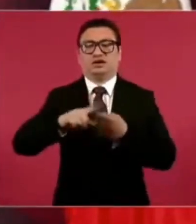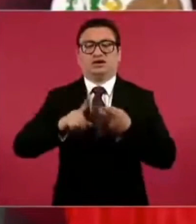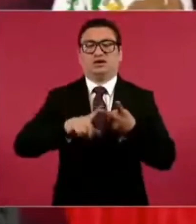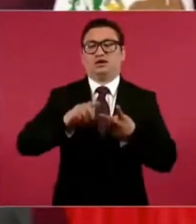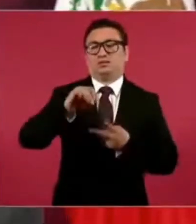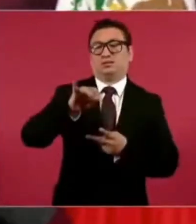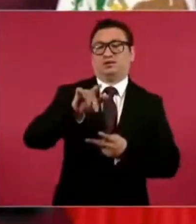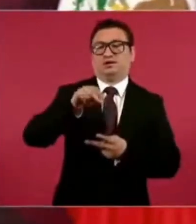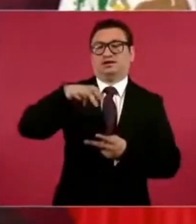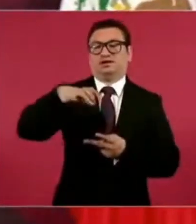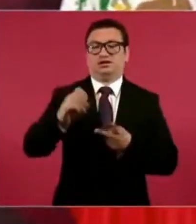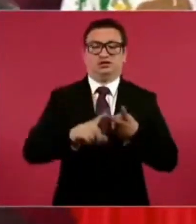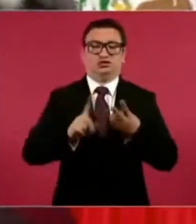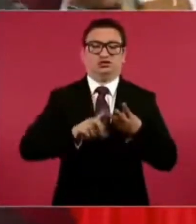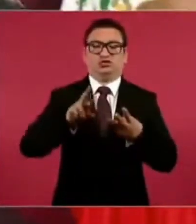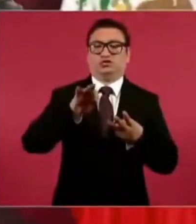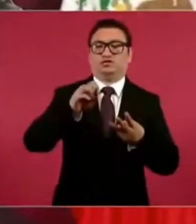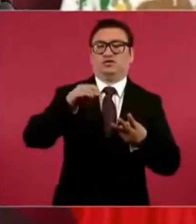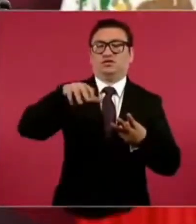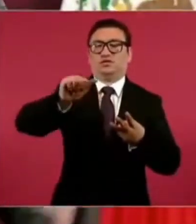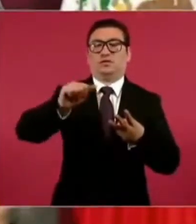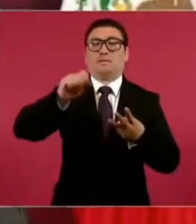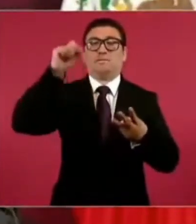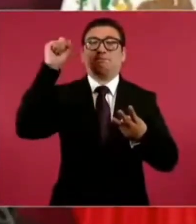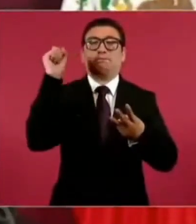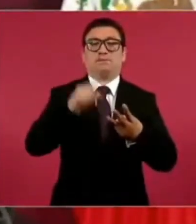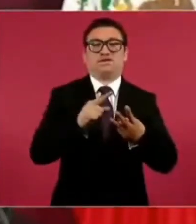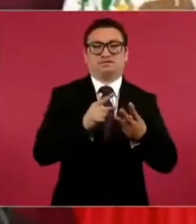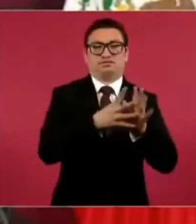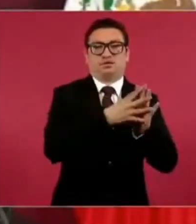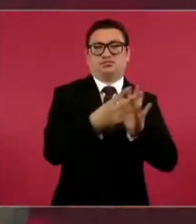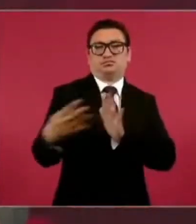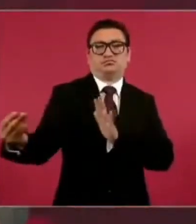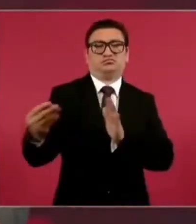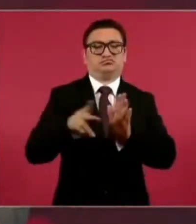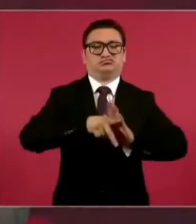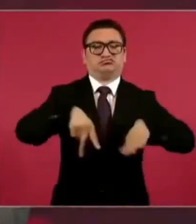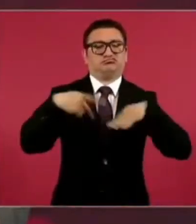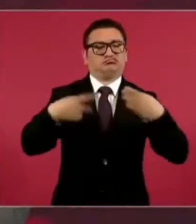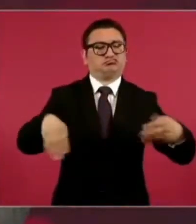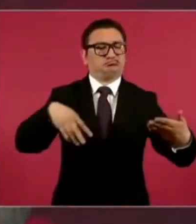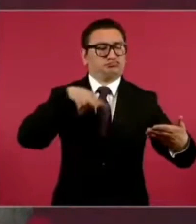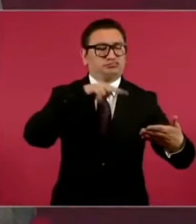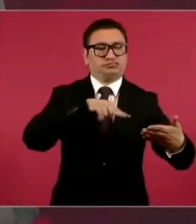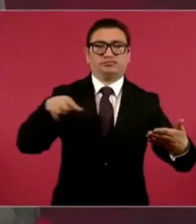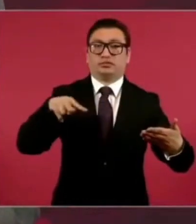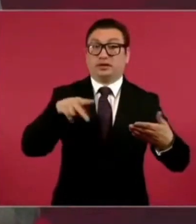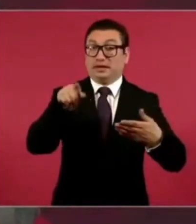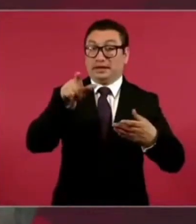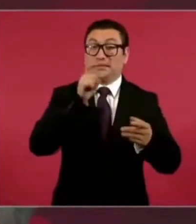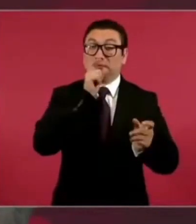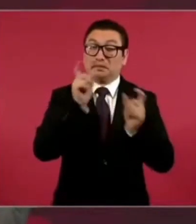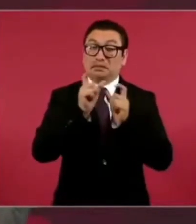reforma, la misma, porque ni siquiera le cambiaban.